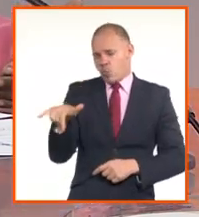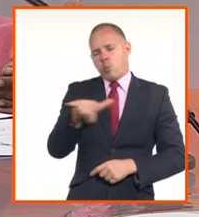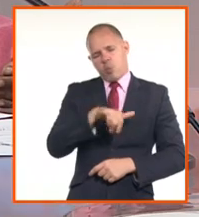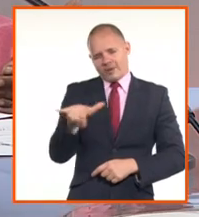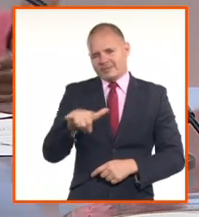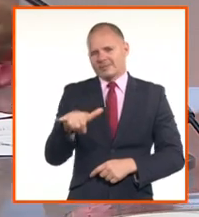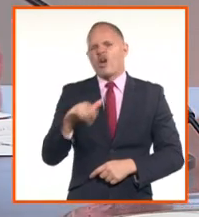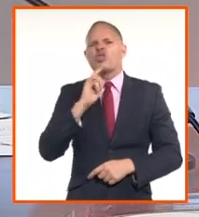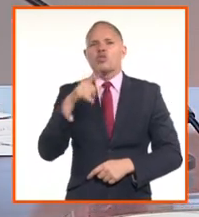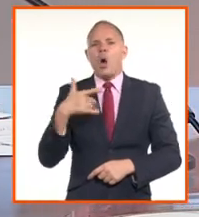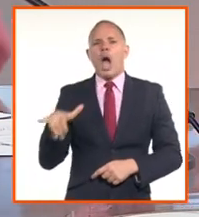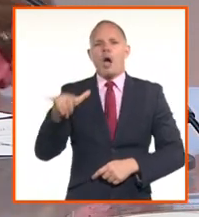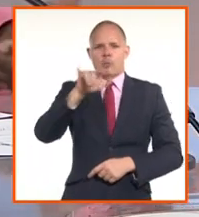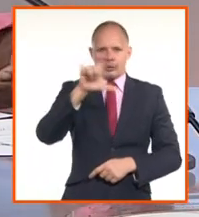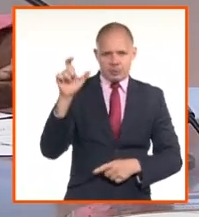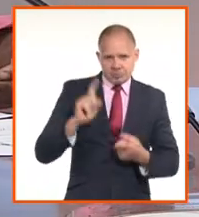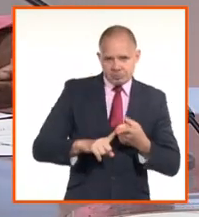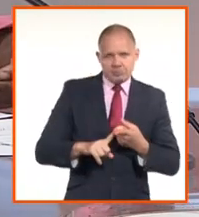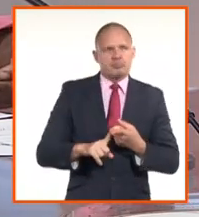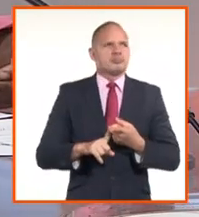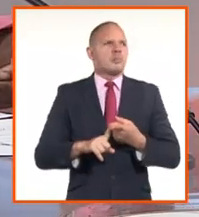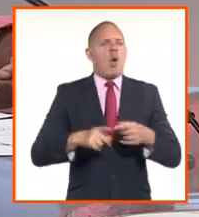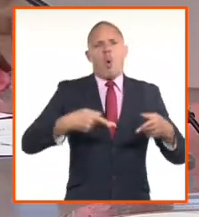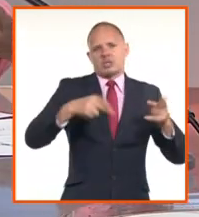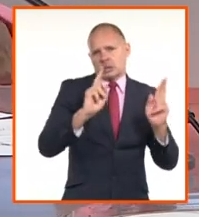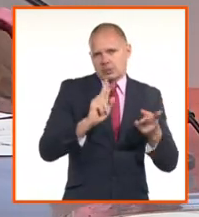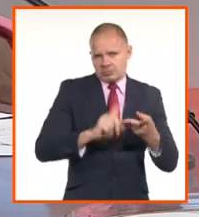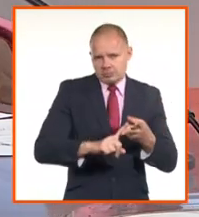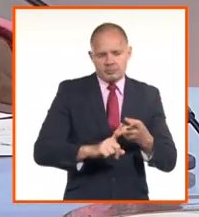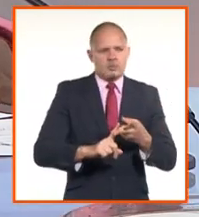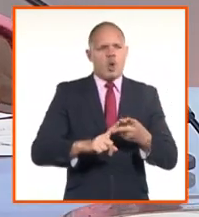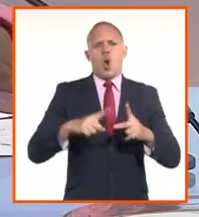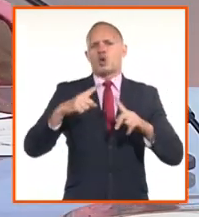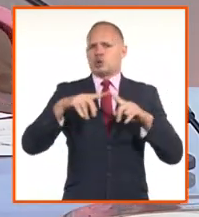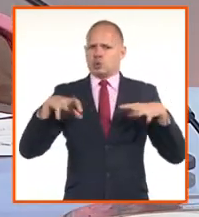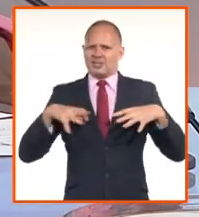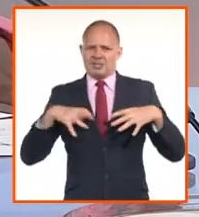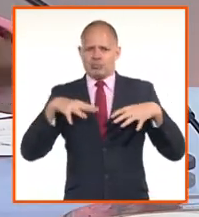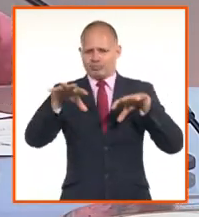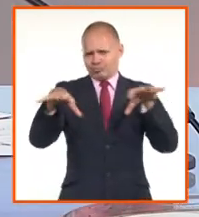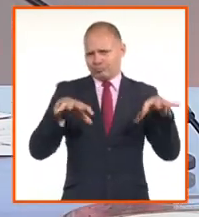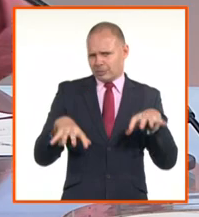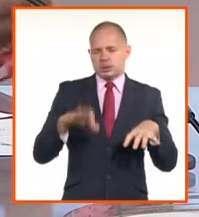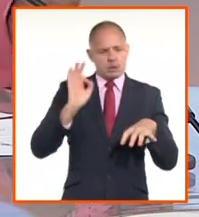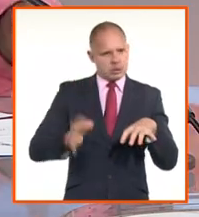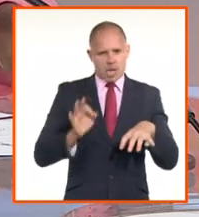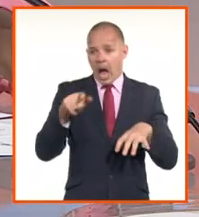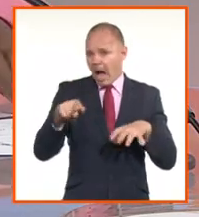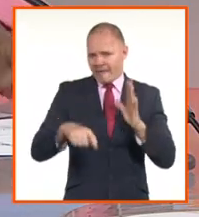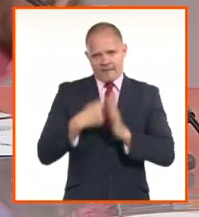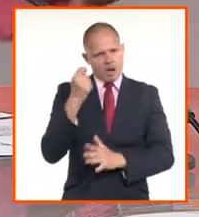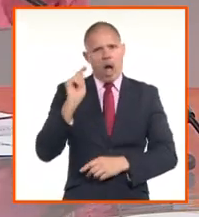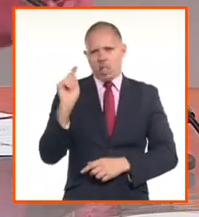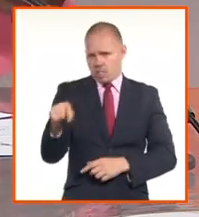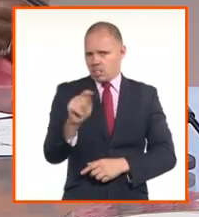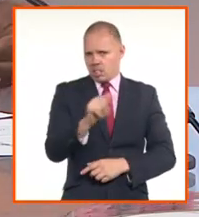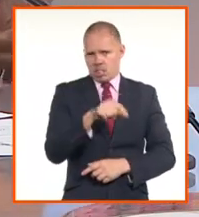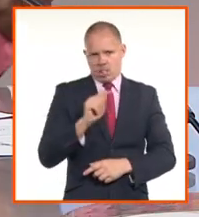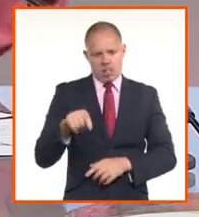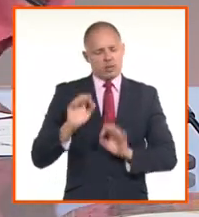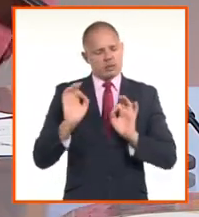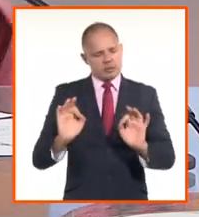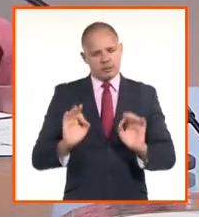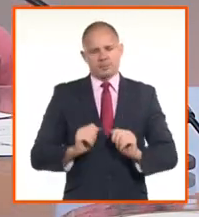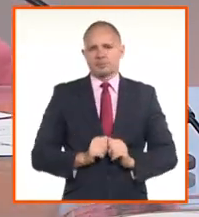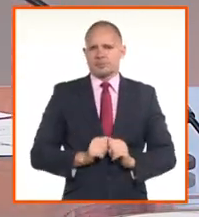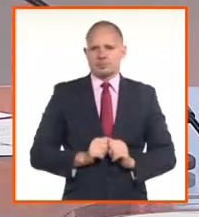tienen oficina, en los polos turísticos, ellos van a estar, siempre trabajan ahí, bueno, van a prestar ese servicio en primer